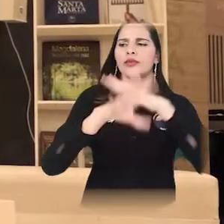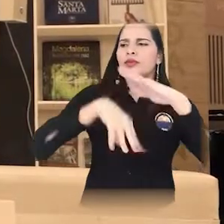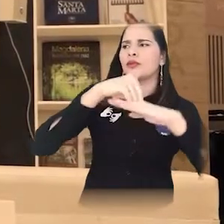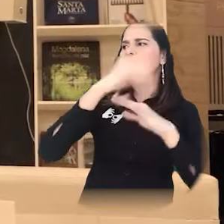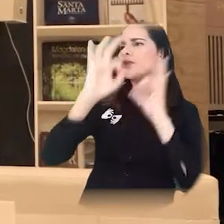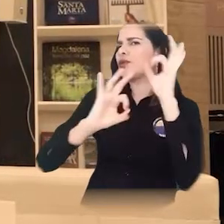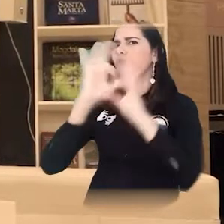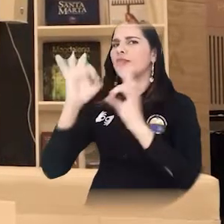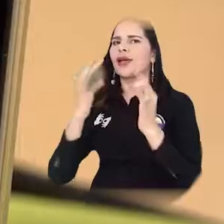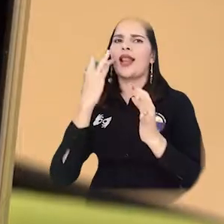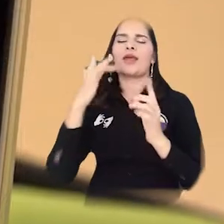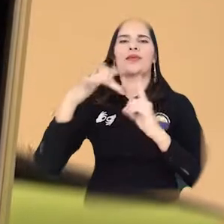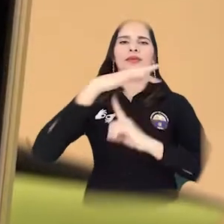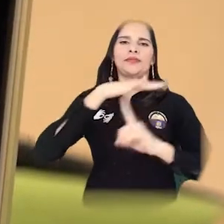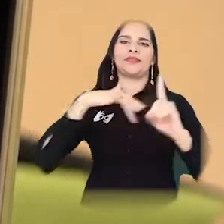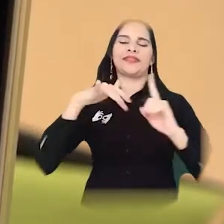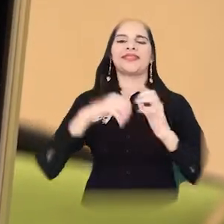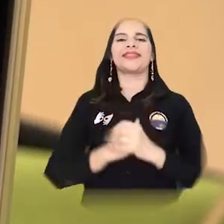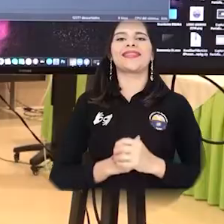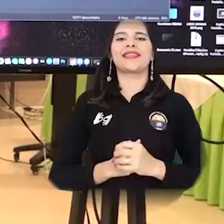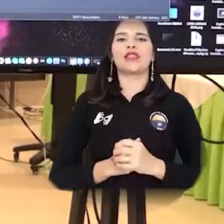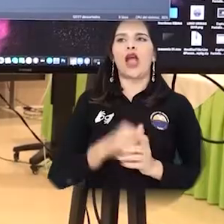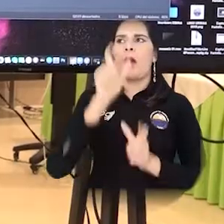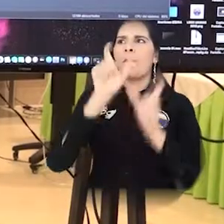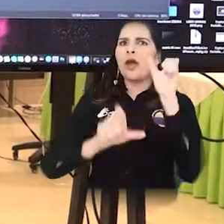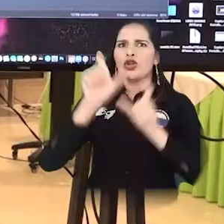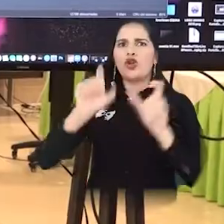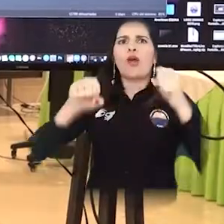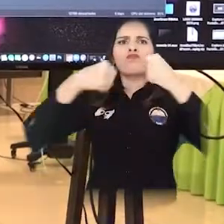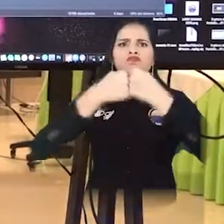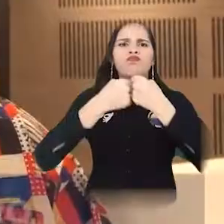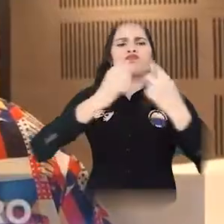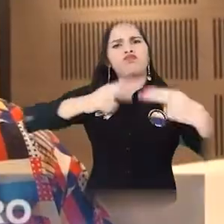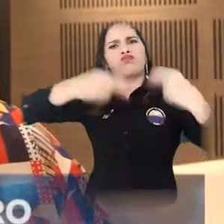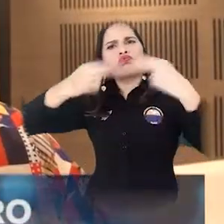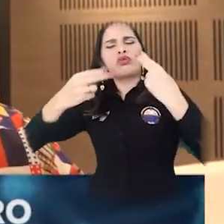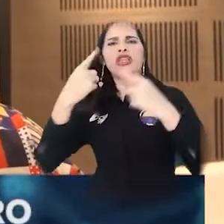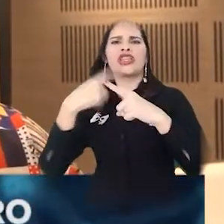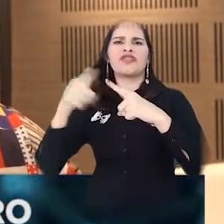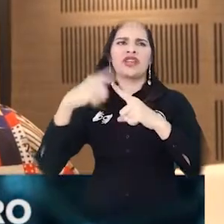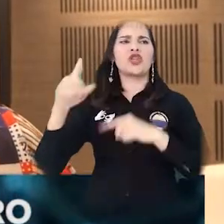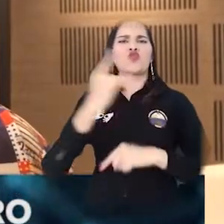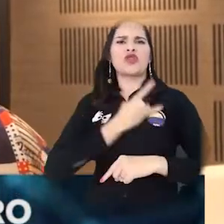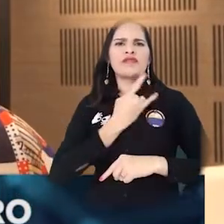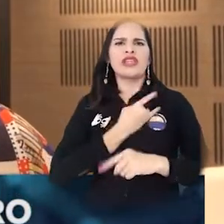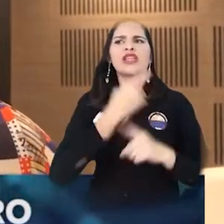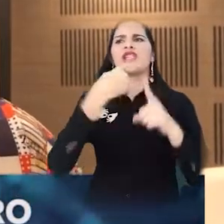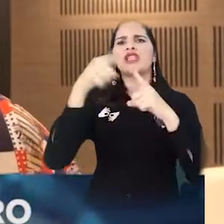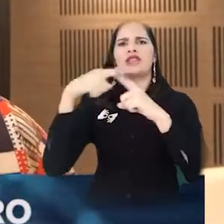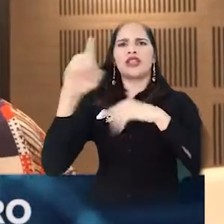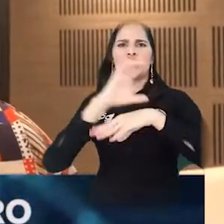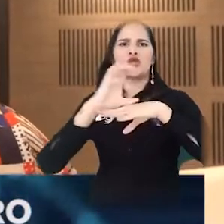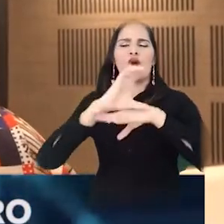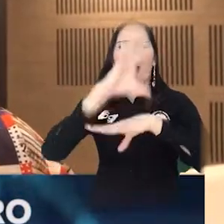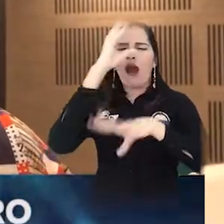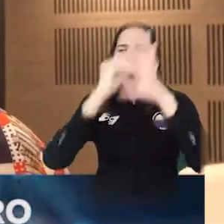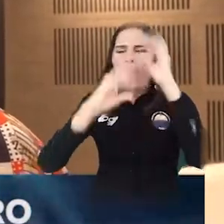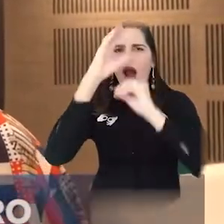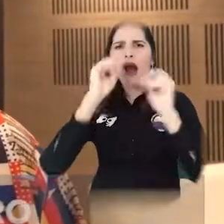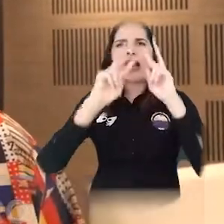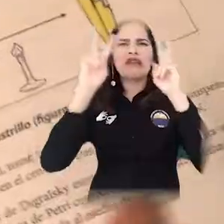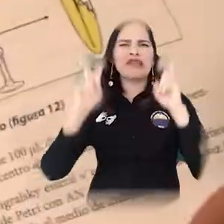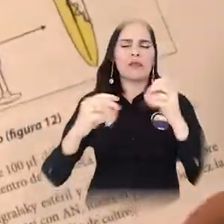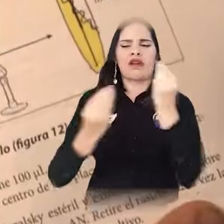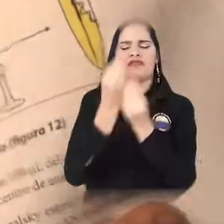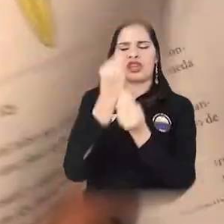facilita la actividad turística. Gente conectada de distintas universidades, diversas ciudades del país, aprendiendo sobre esos nuevos